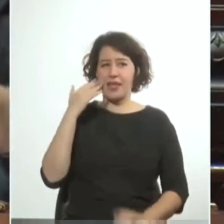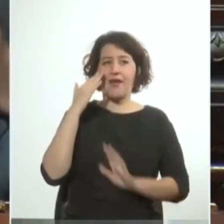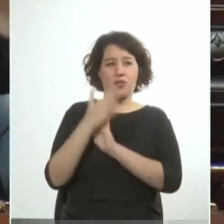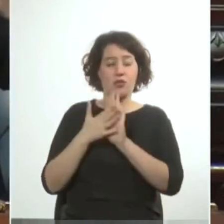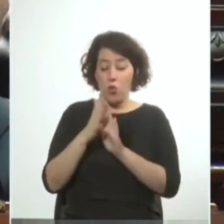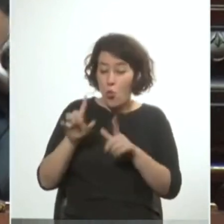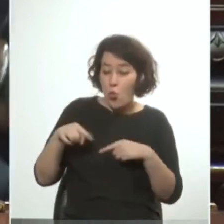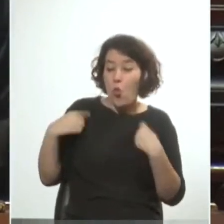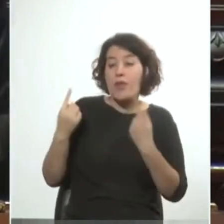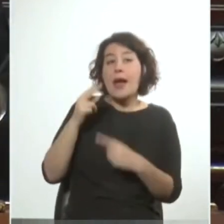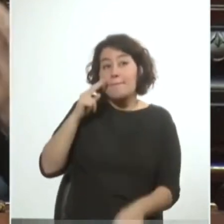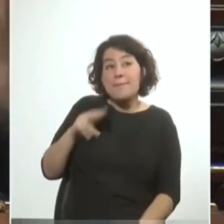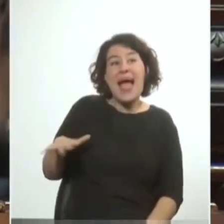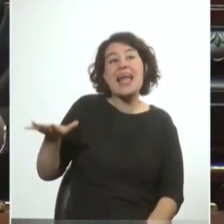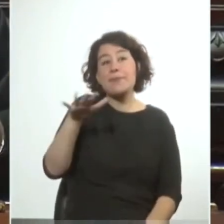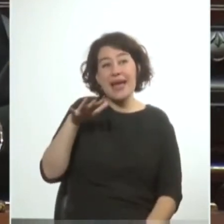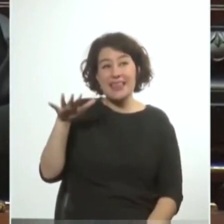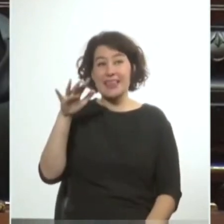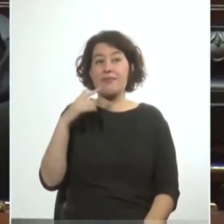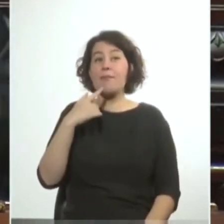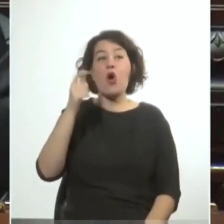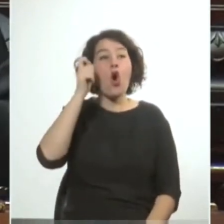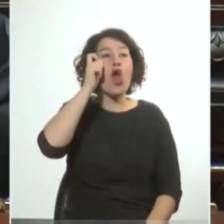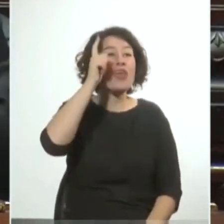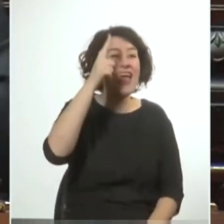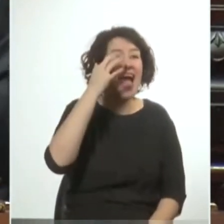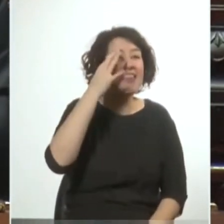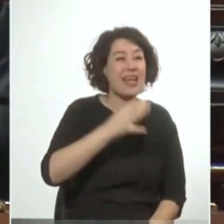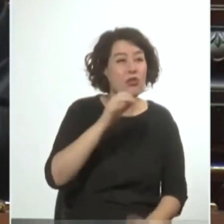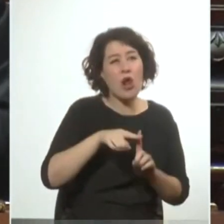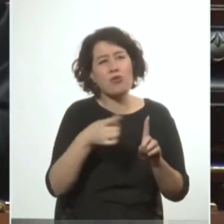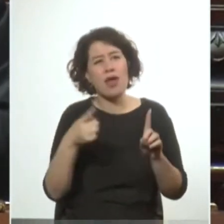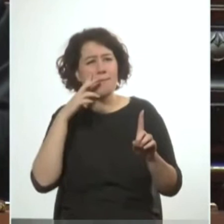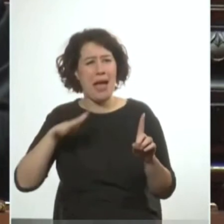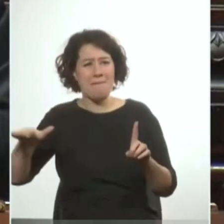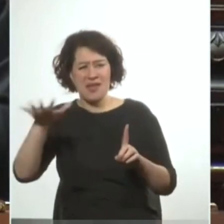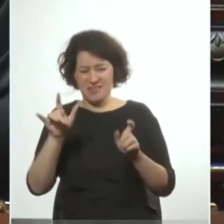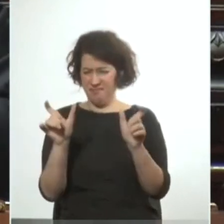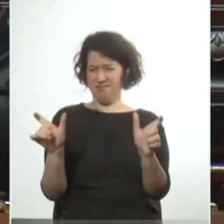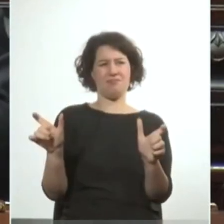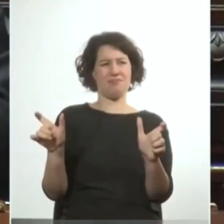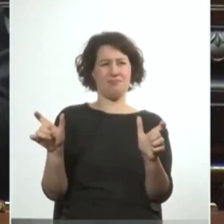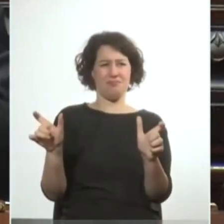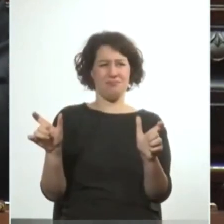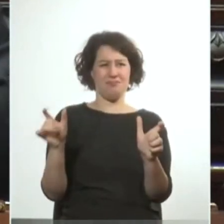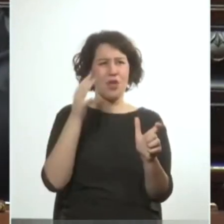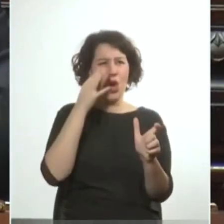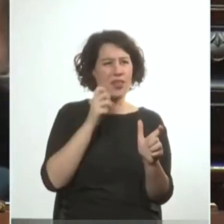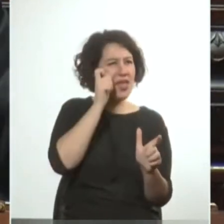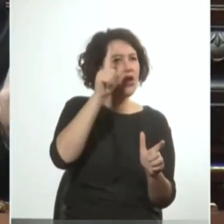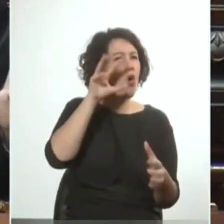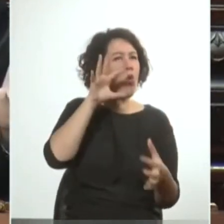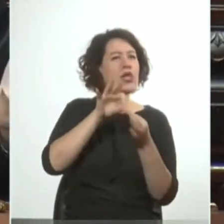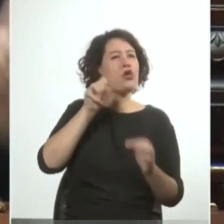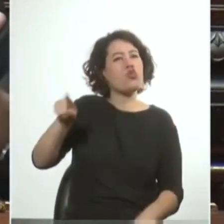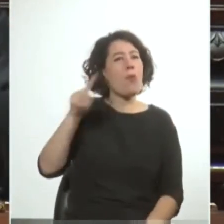ha dicho desde nuestra perspectiva pero como habla de honestidad intelectual y luego dice de nuestra perspectiva la honestidad intelectual está asociada con